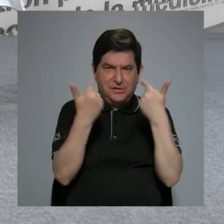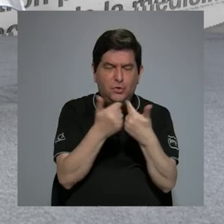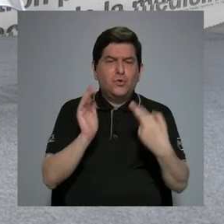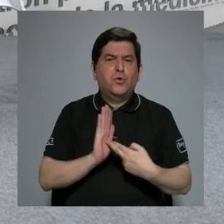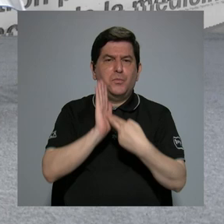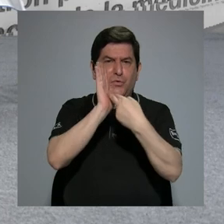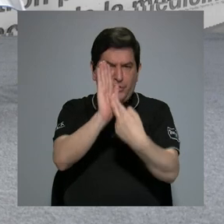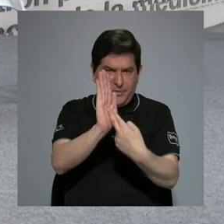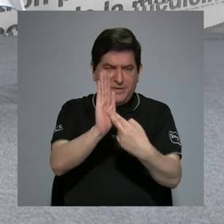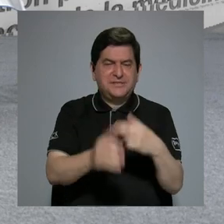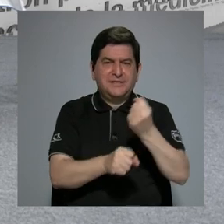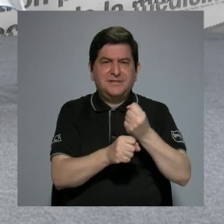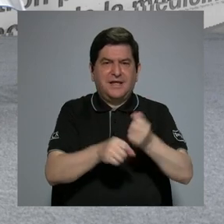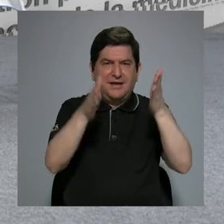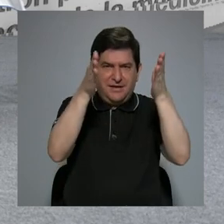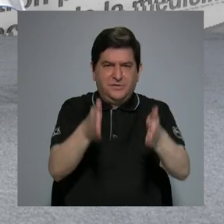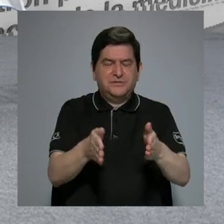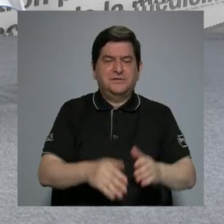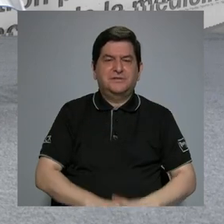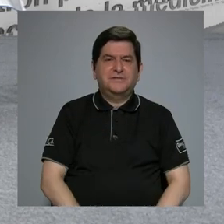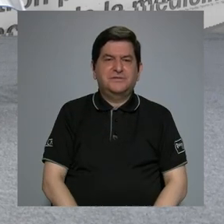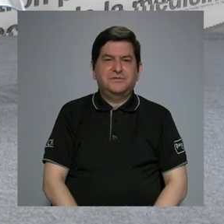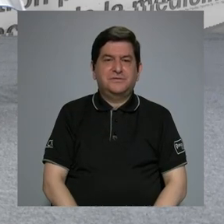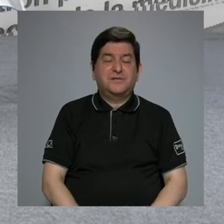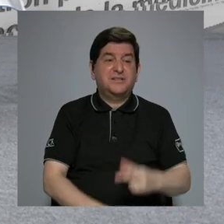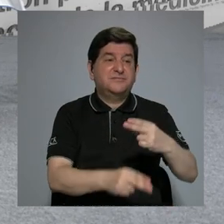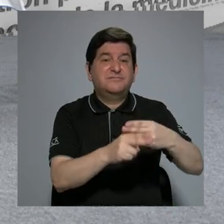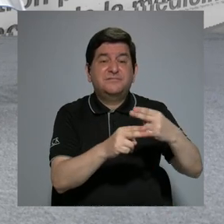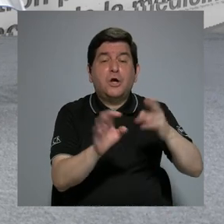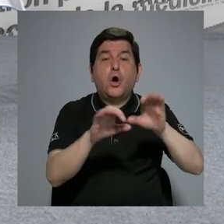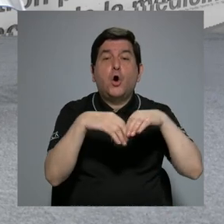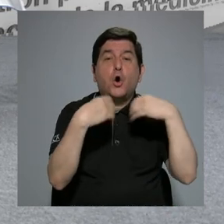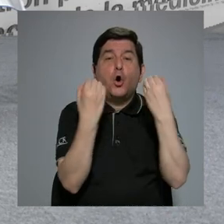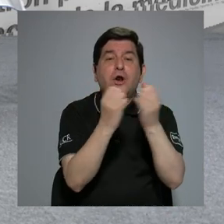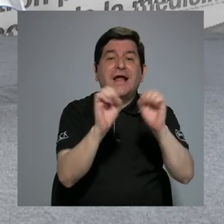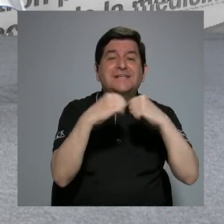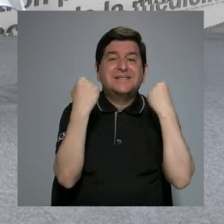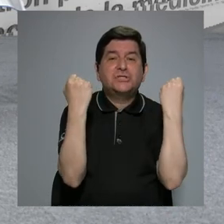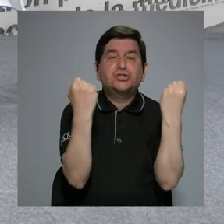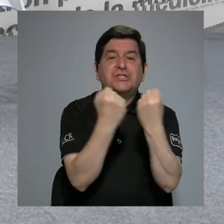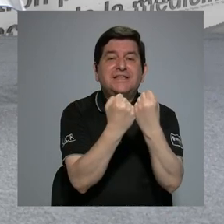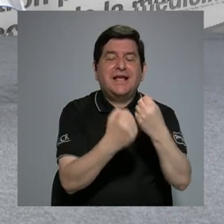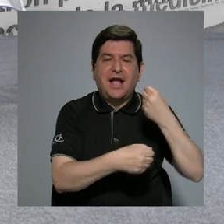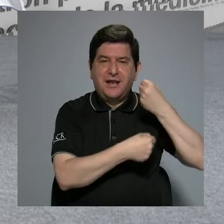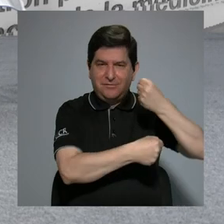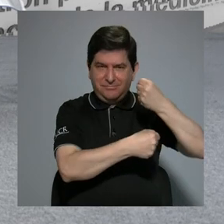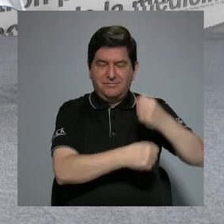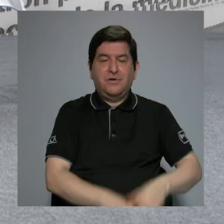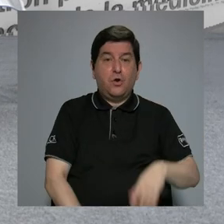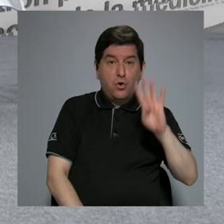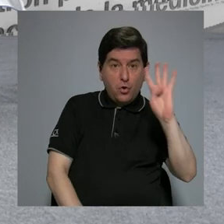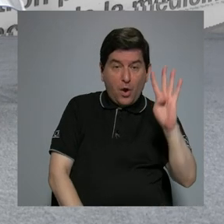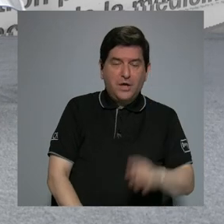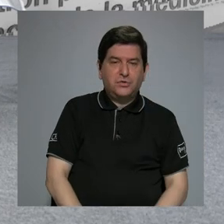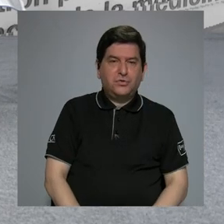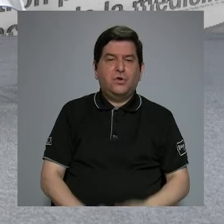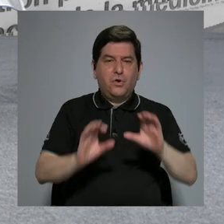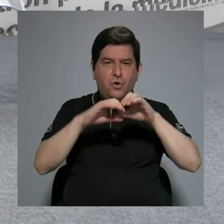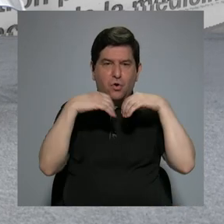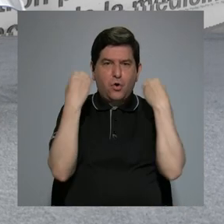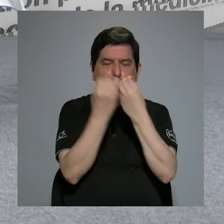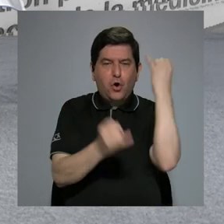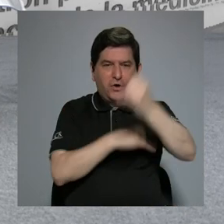representan a los trabajadores, lo que le llamamos organizaciones sindicales también. Y número cuatro, organismos